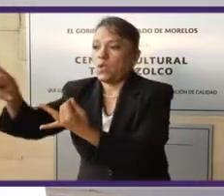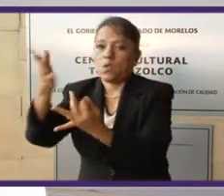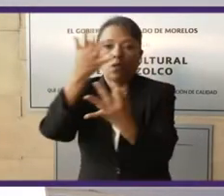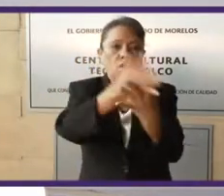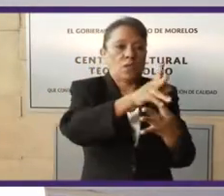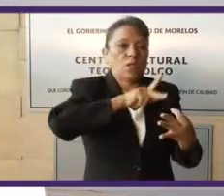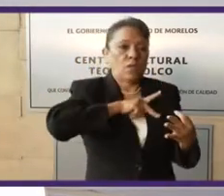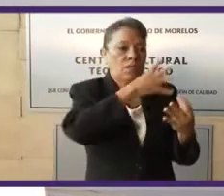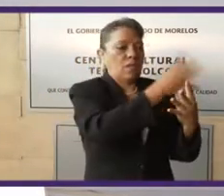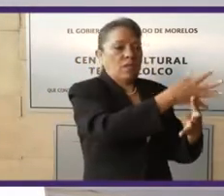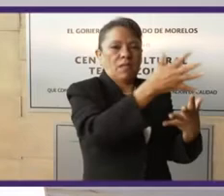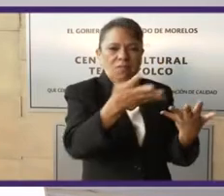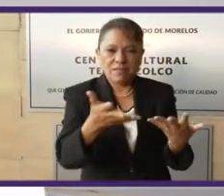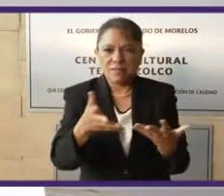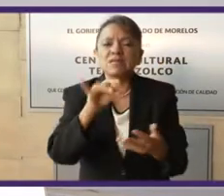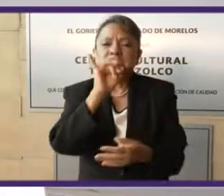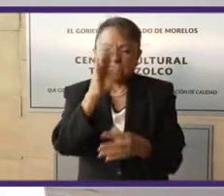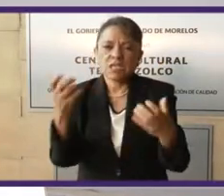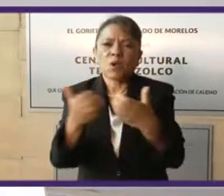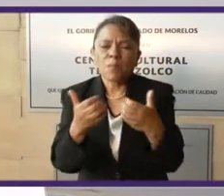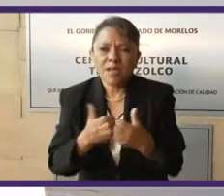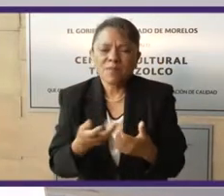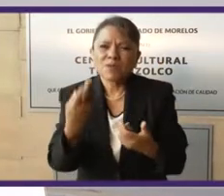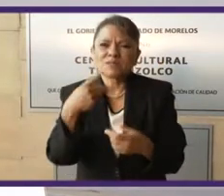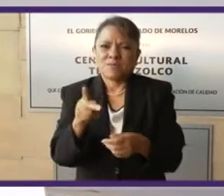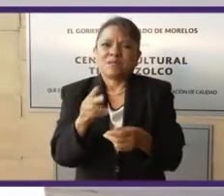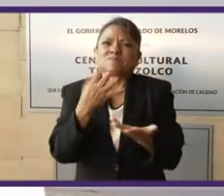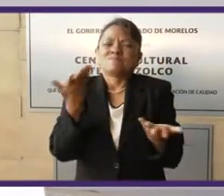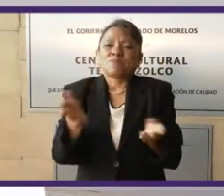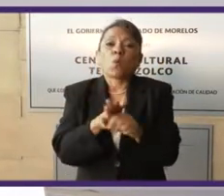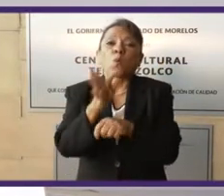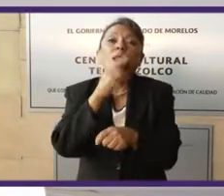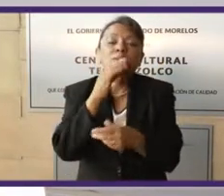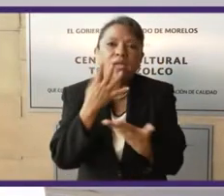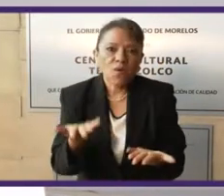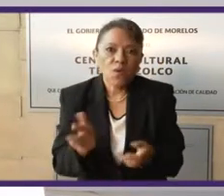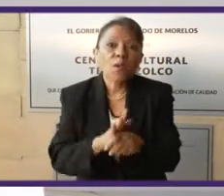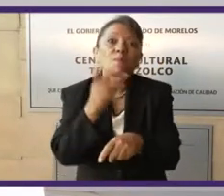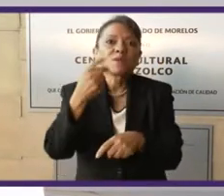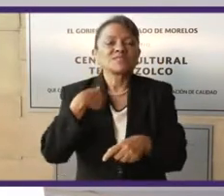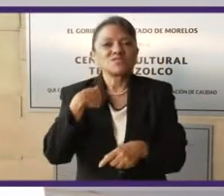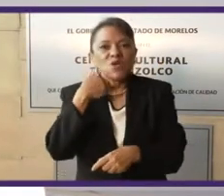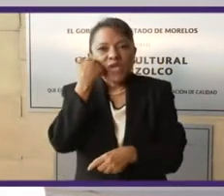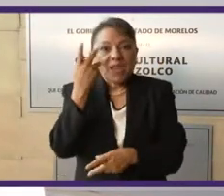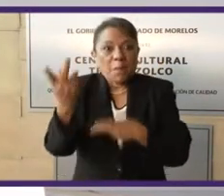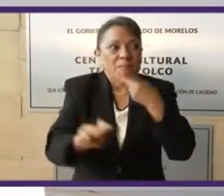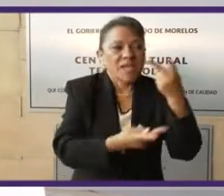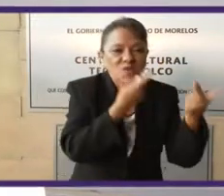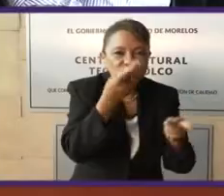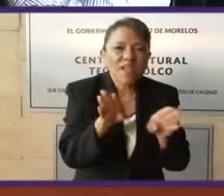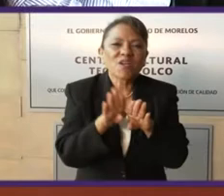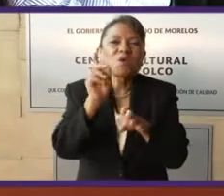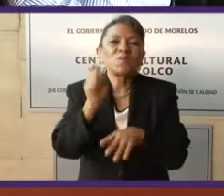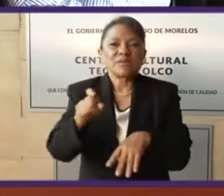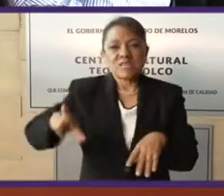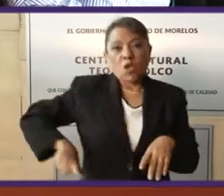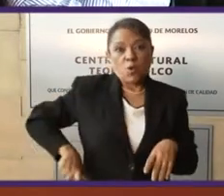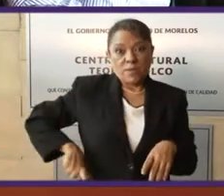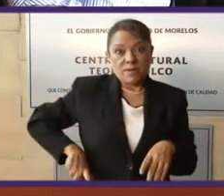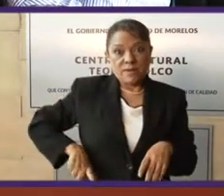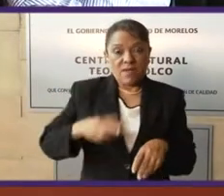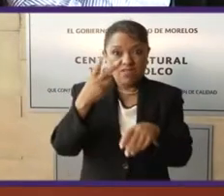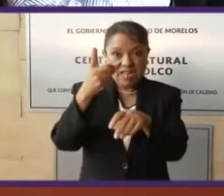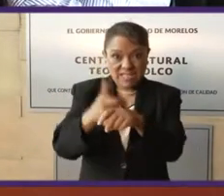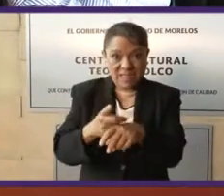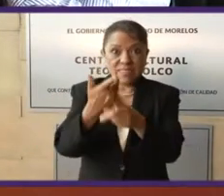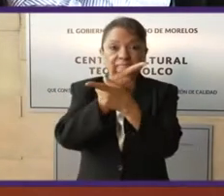sé si necesariamente llegaríamos al mejor puerto y ahí tomo el asunto de la gobernabilidad democrática. O sea, en el plano de